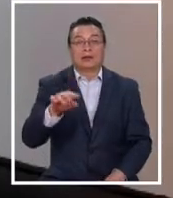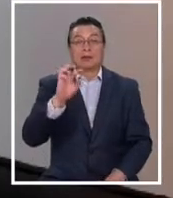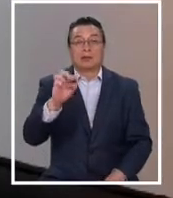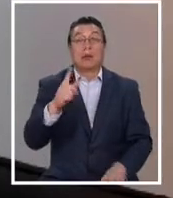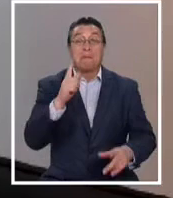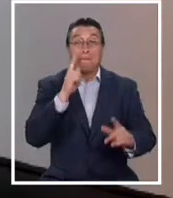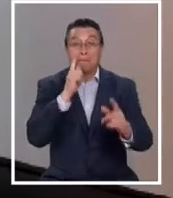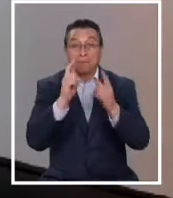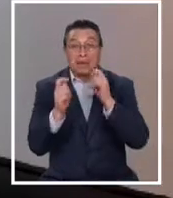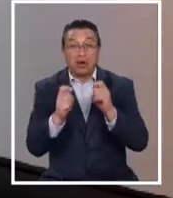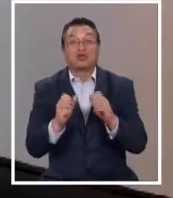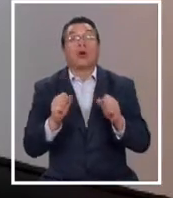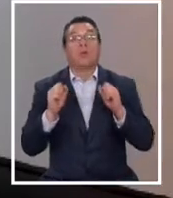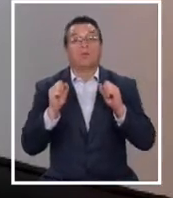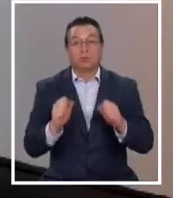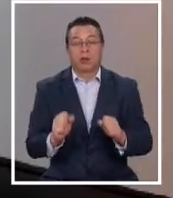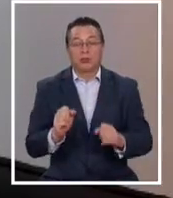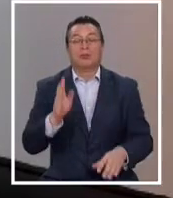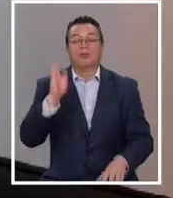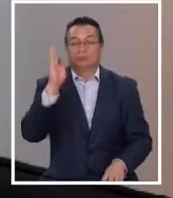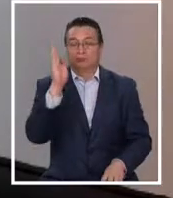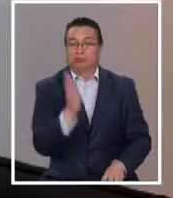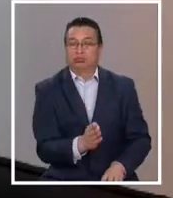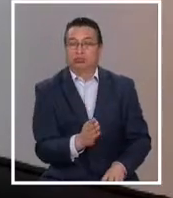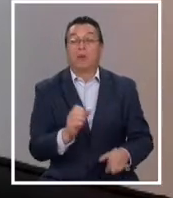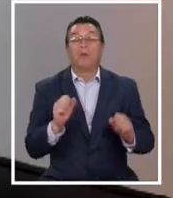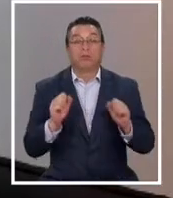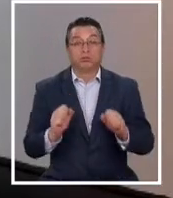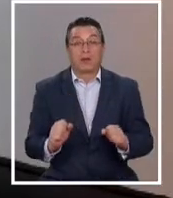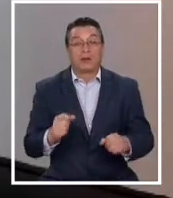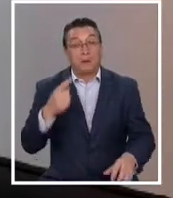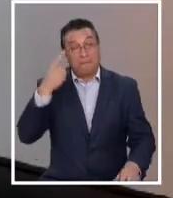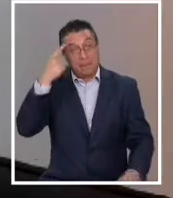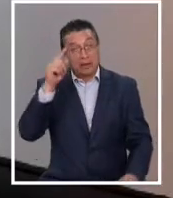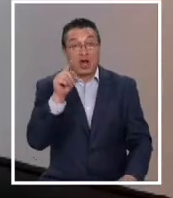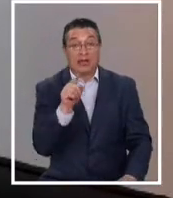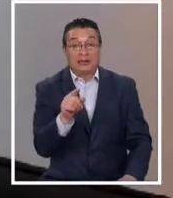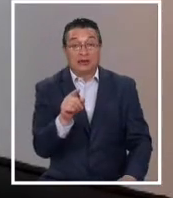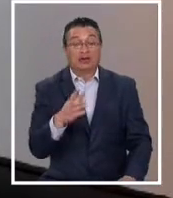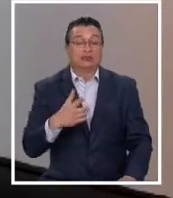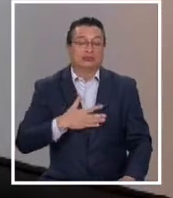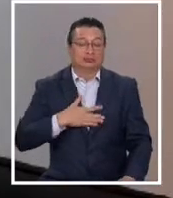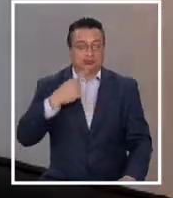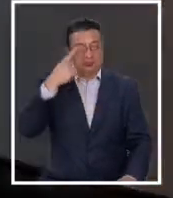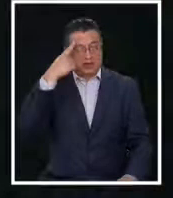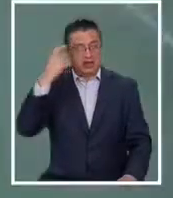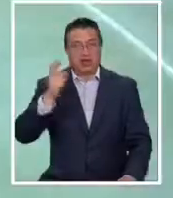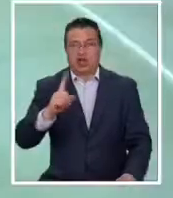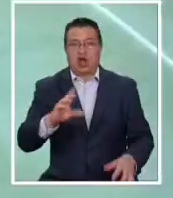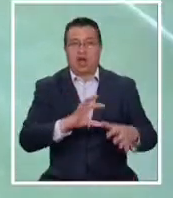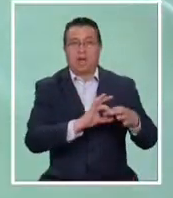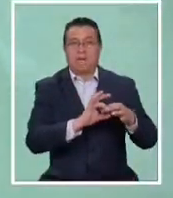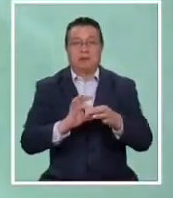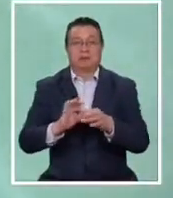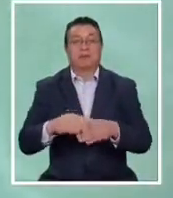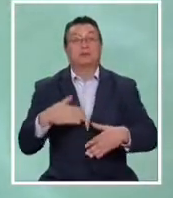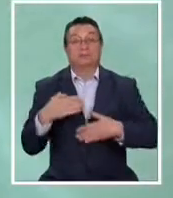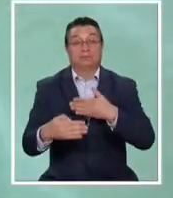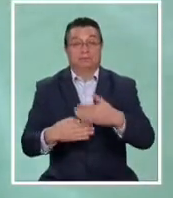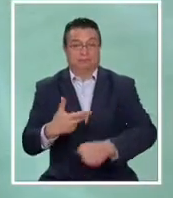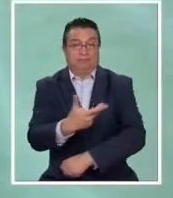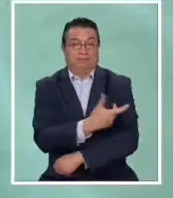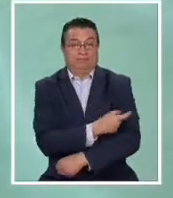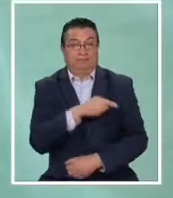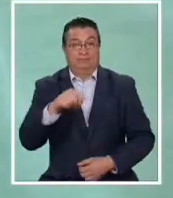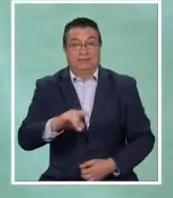son peligrosas, puede determinar de que se suspenda. Pero eso creo yo que no va a suceder en este caso. El proceso de vacunación